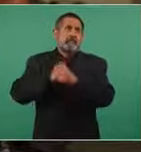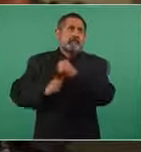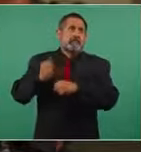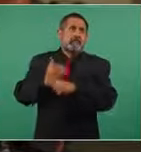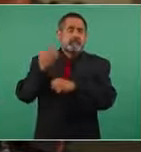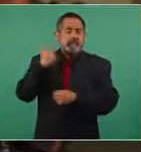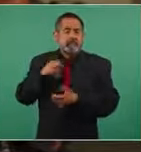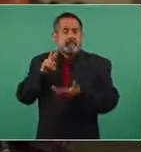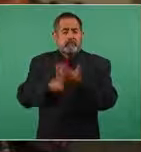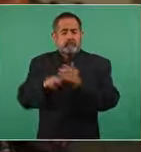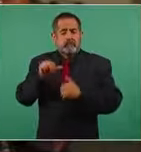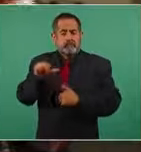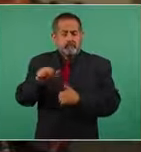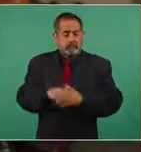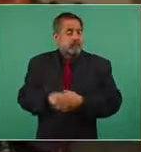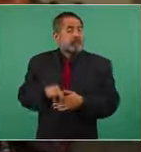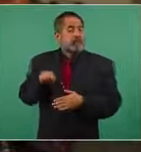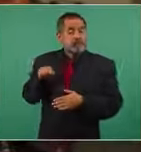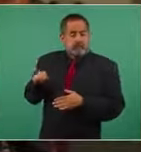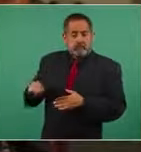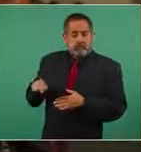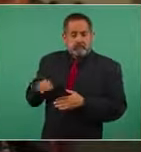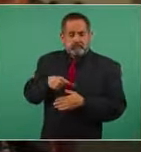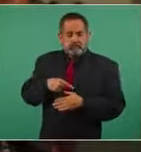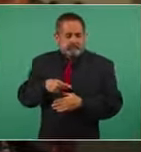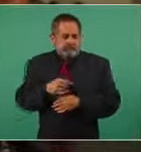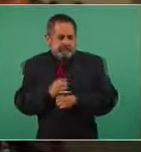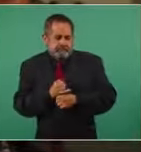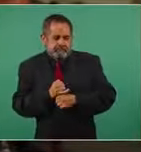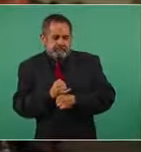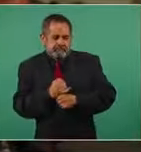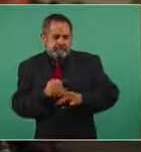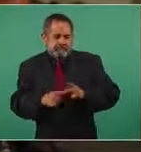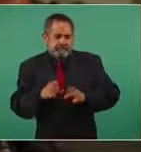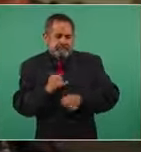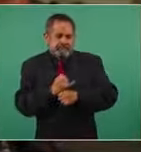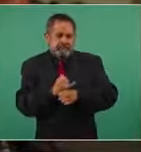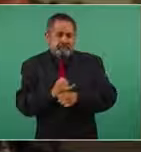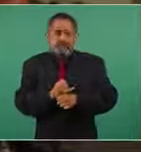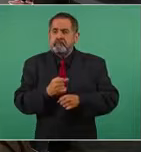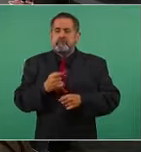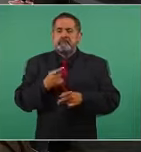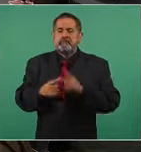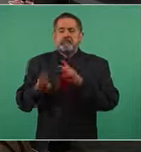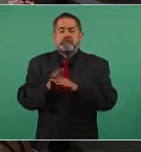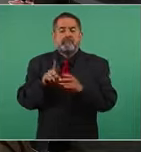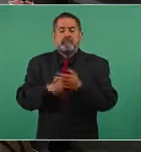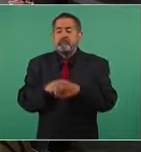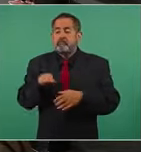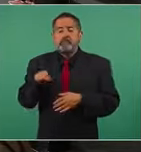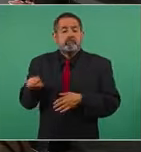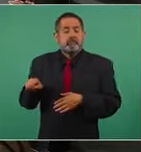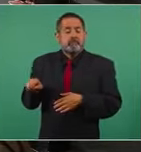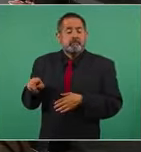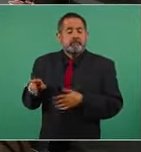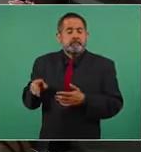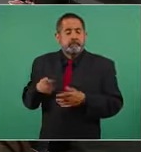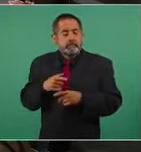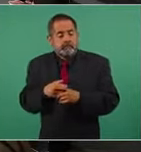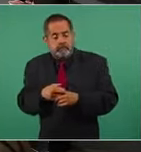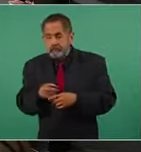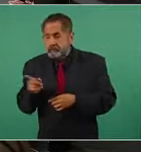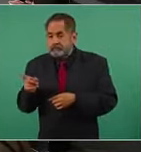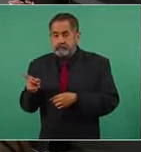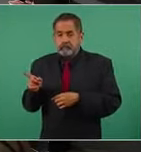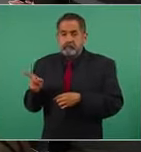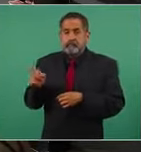ella decide empezar a investigar este caso a partir de que meten a la cárcel pues al